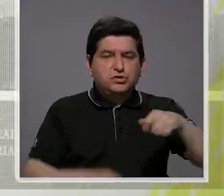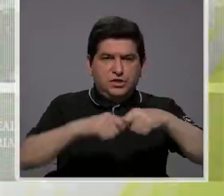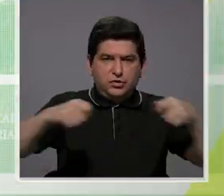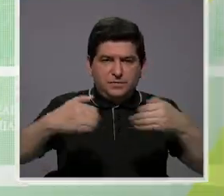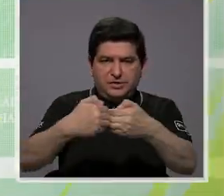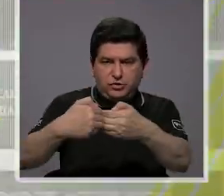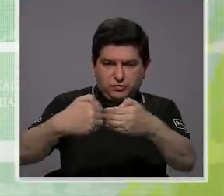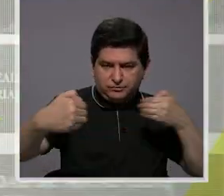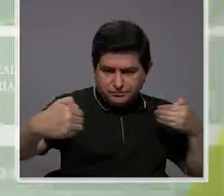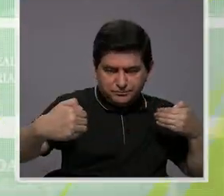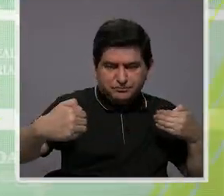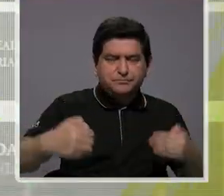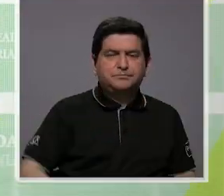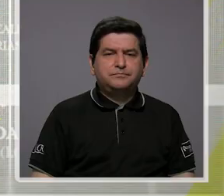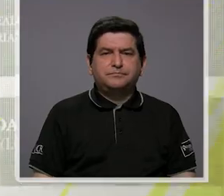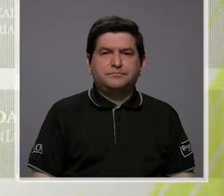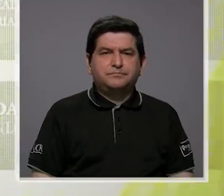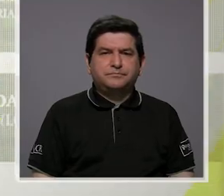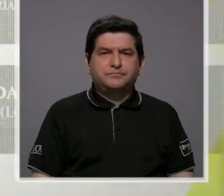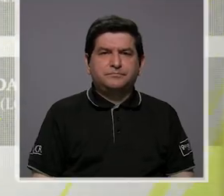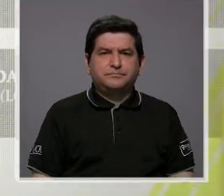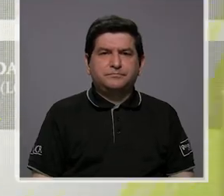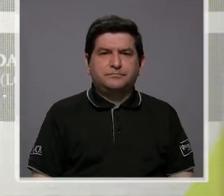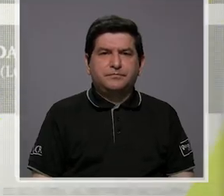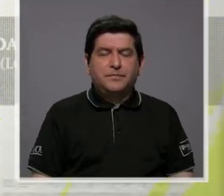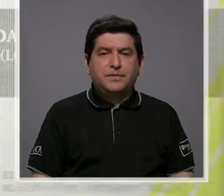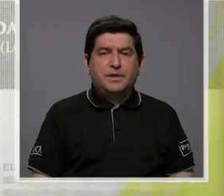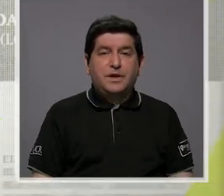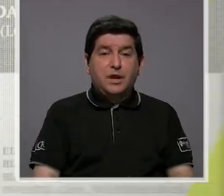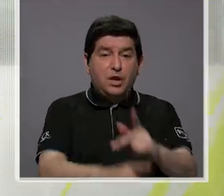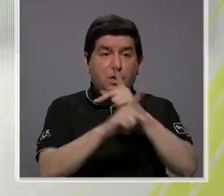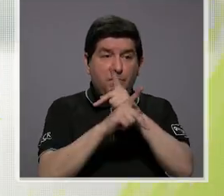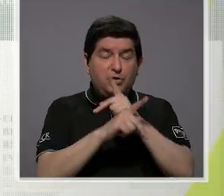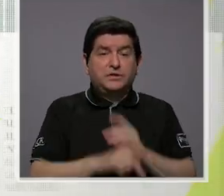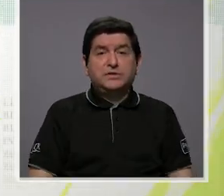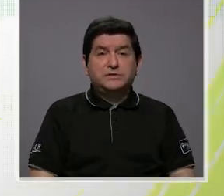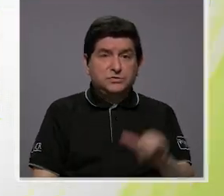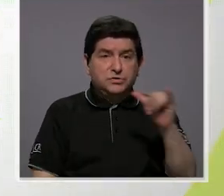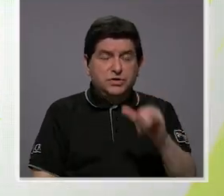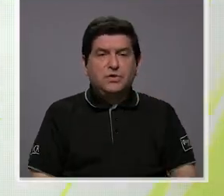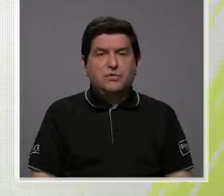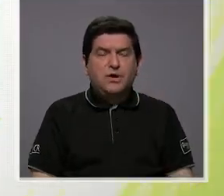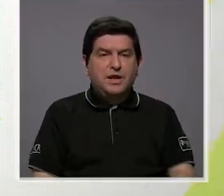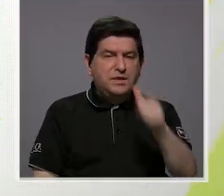metros, ¿verdad? Un retiro y una protección de las captaciones para abastecimiento.